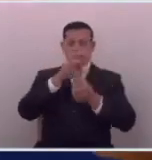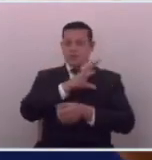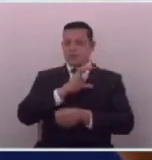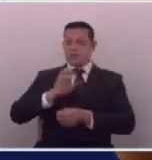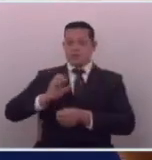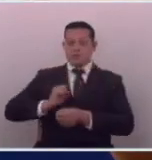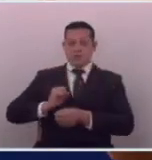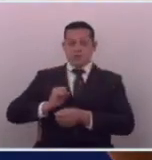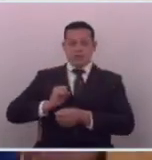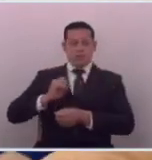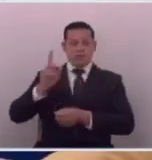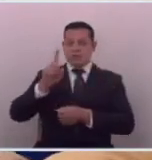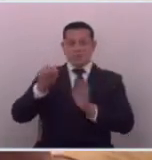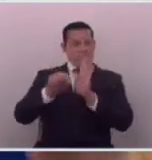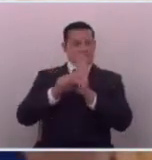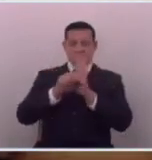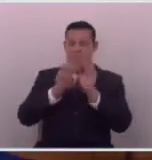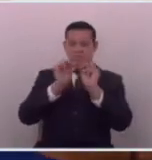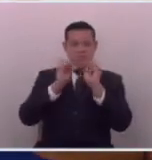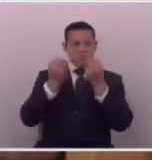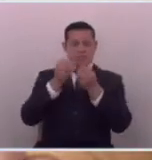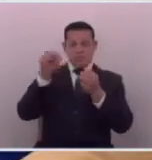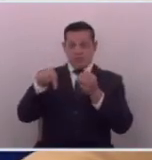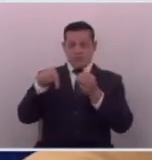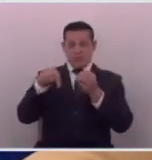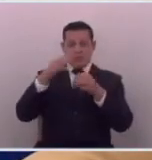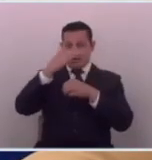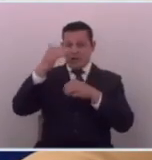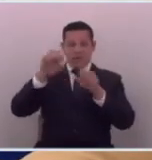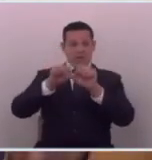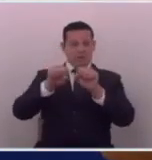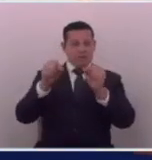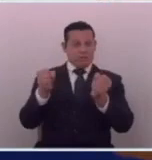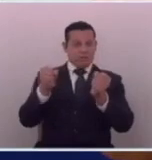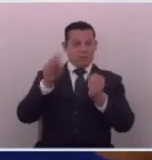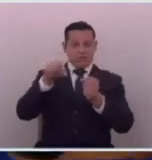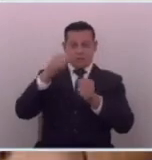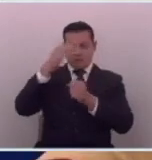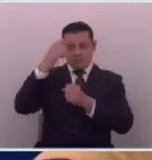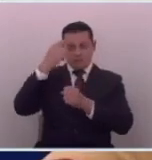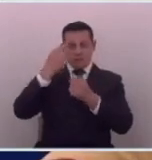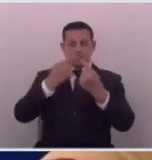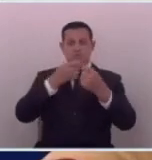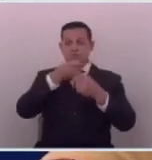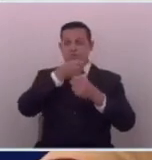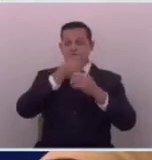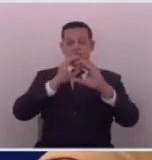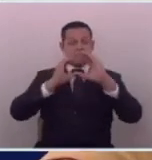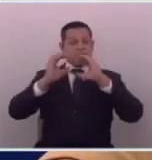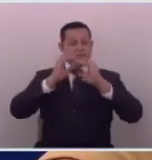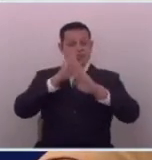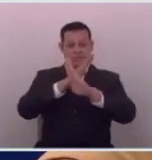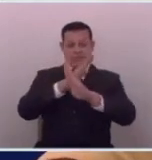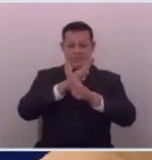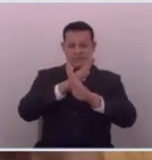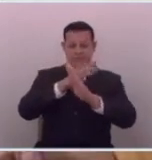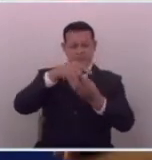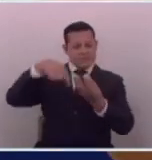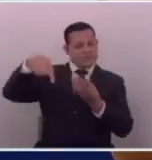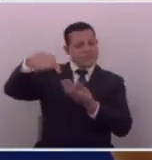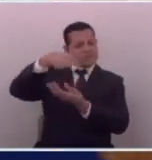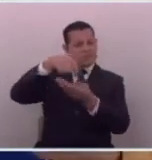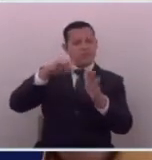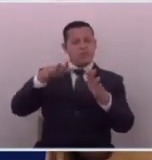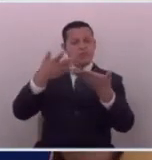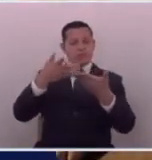y que sin pandilleros este país iba a colapsar ese es el periodismo que están defendiendo ustedes por eso